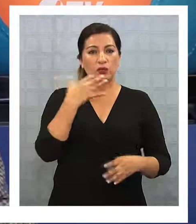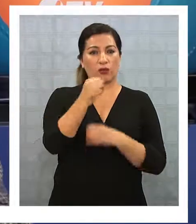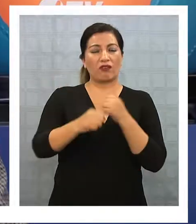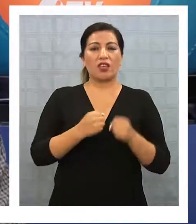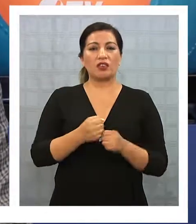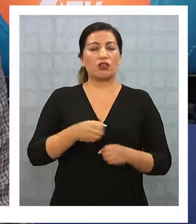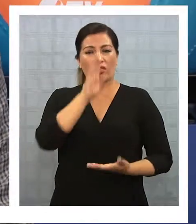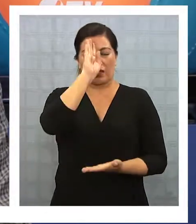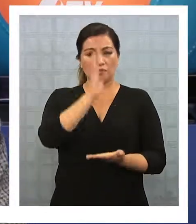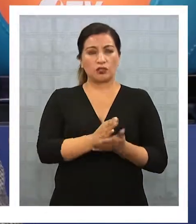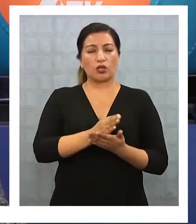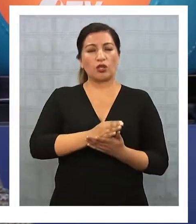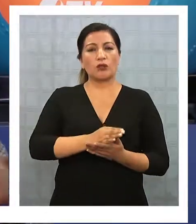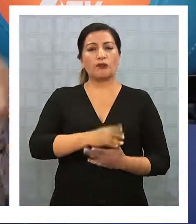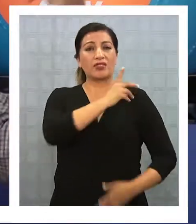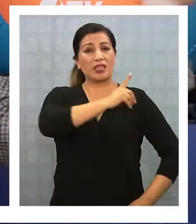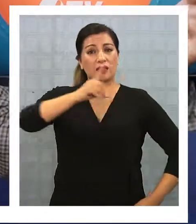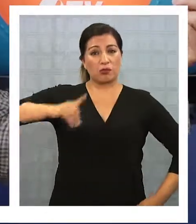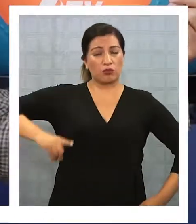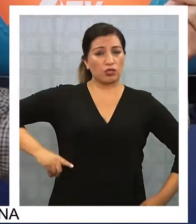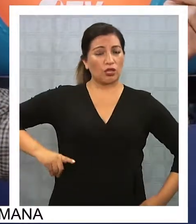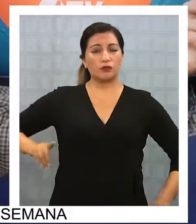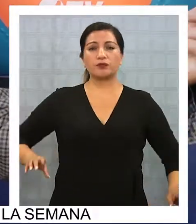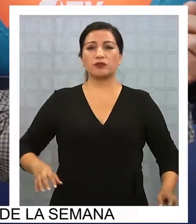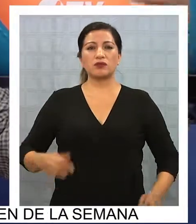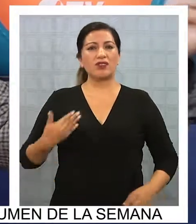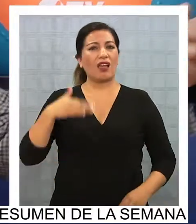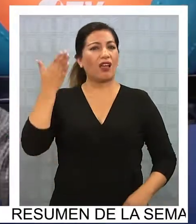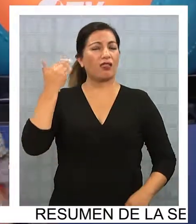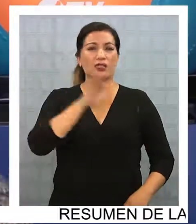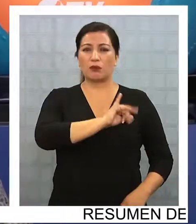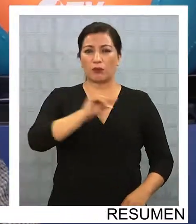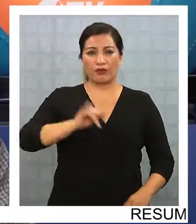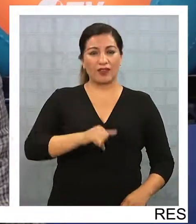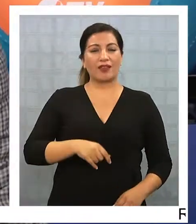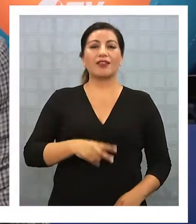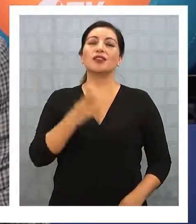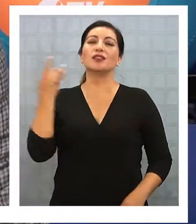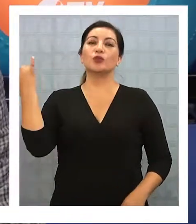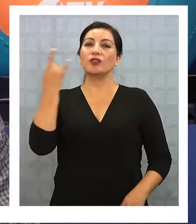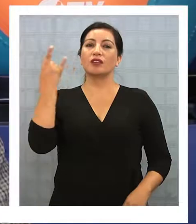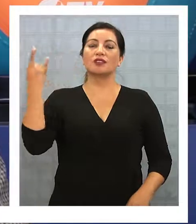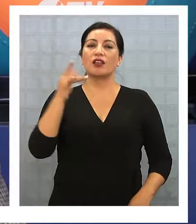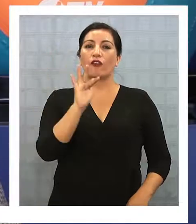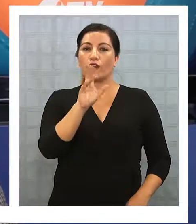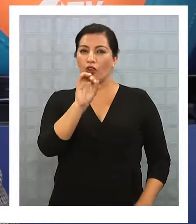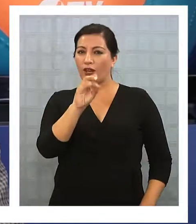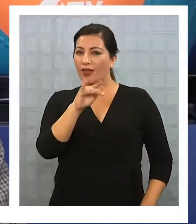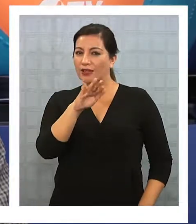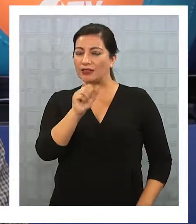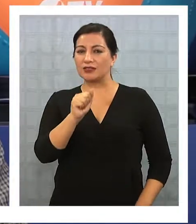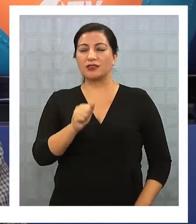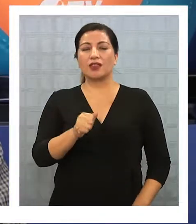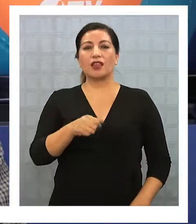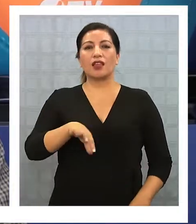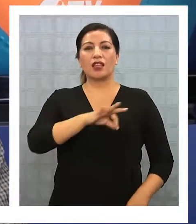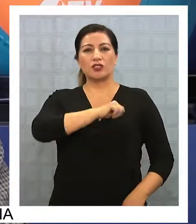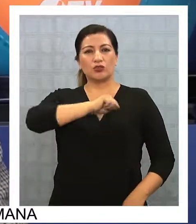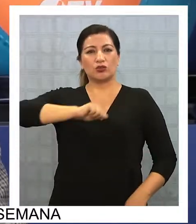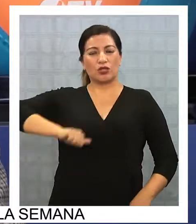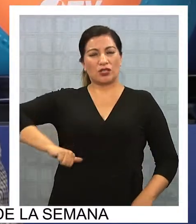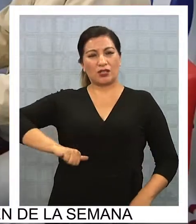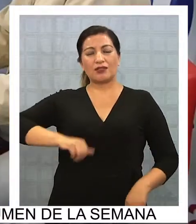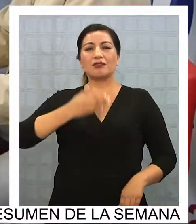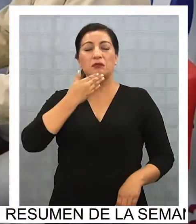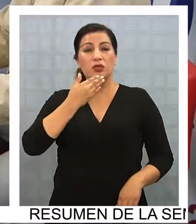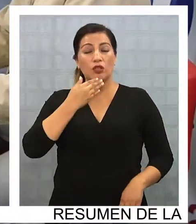tomo la decisión de ser diputado y en ese momento me iba a ir a un pogrado a la Universidad de Florencia a hacer un pogrado en cirugía a rodillas y